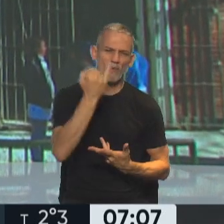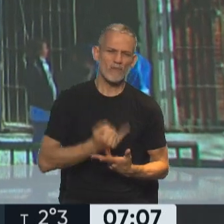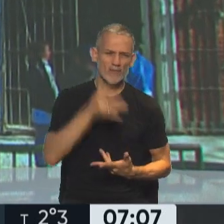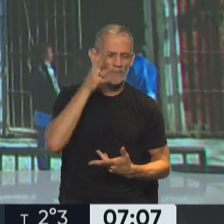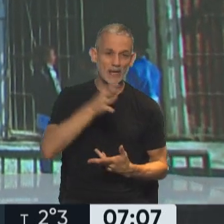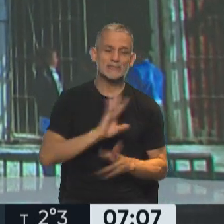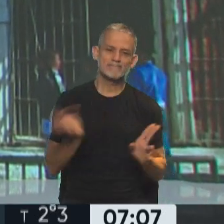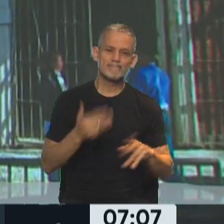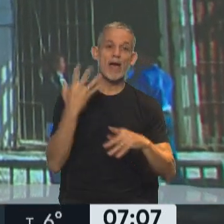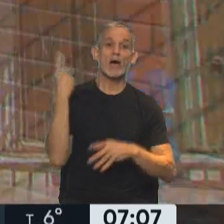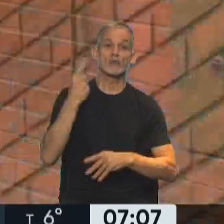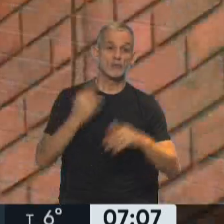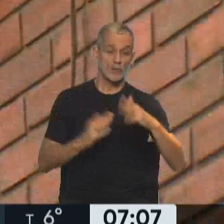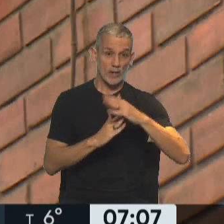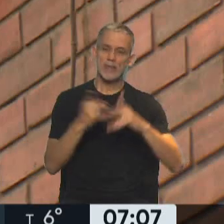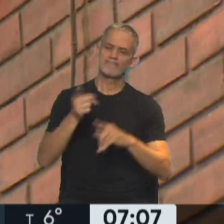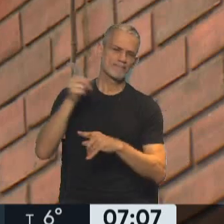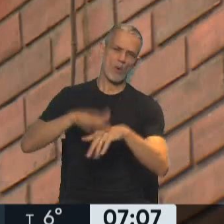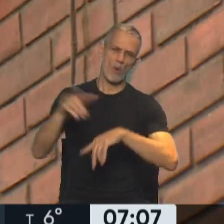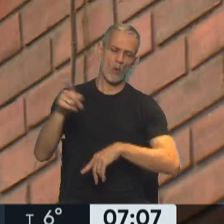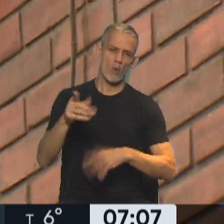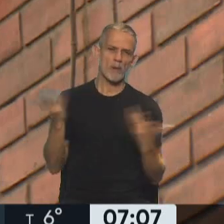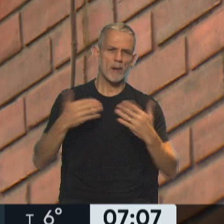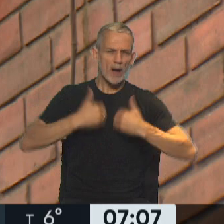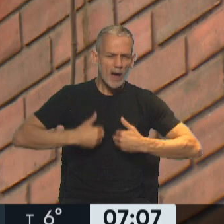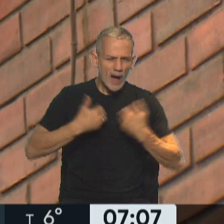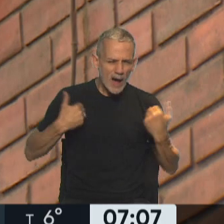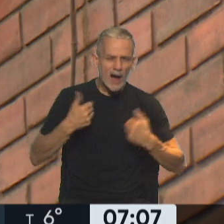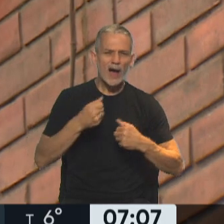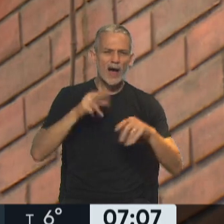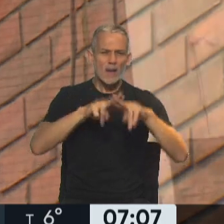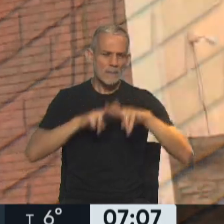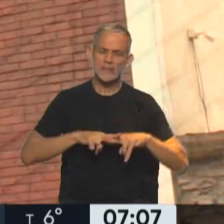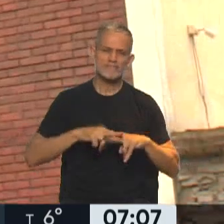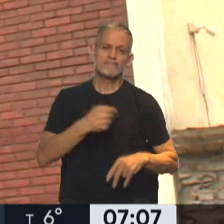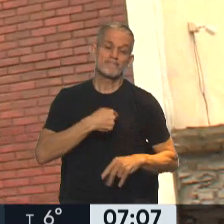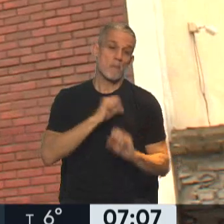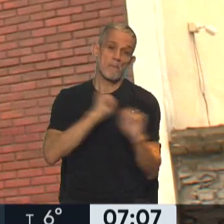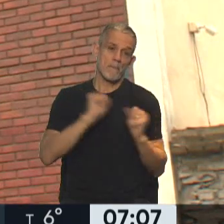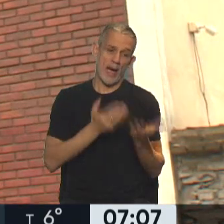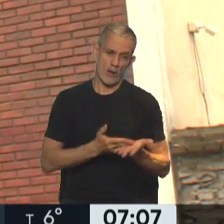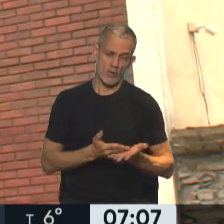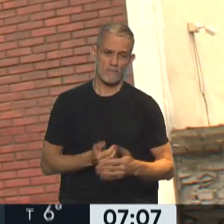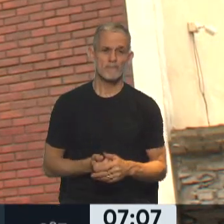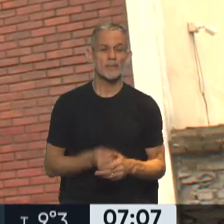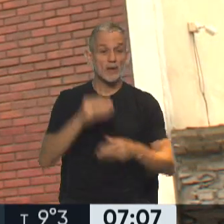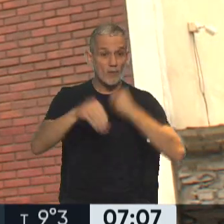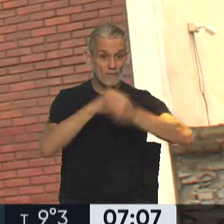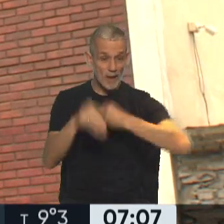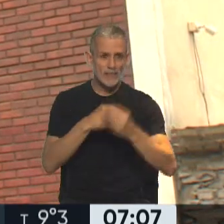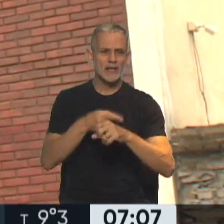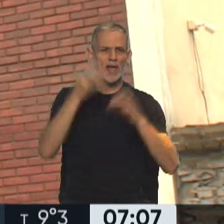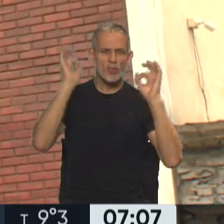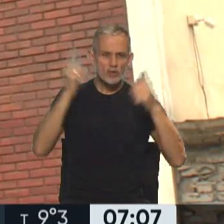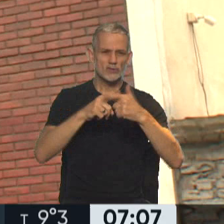porteñas responsabilidad en el hecho, aunque la causa de la autopsia hablaba de un paro cardiorrespiratorio. Lo cierto es que la familia, los